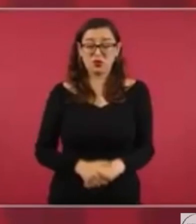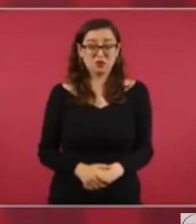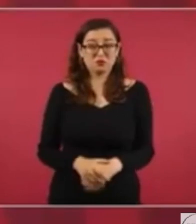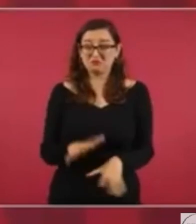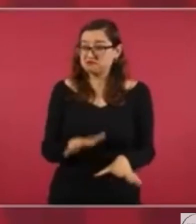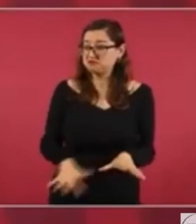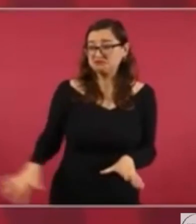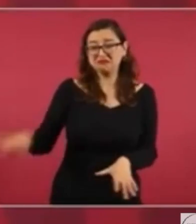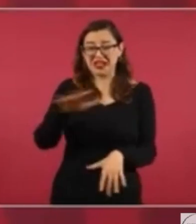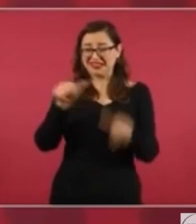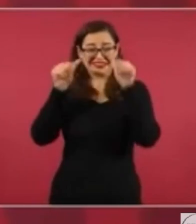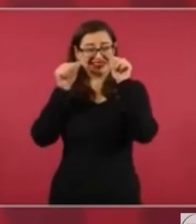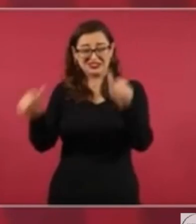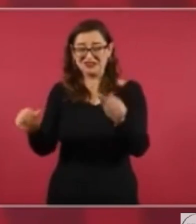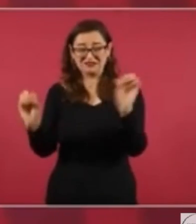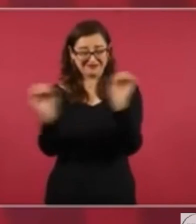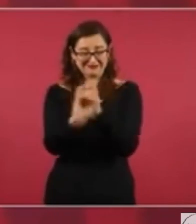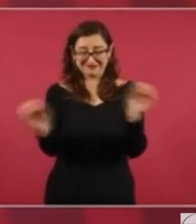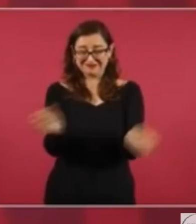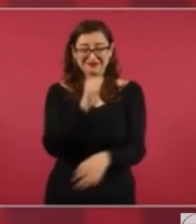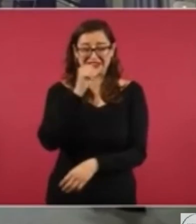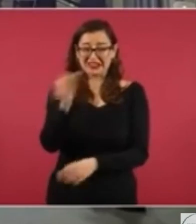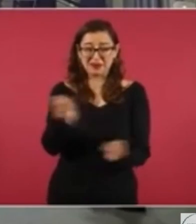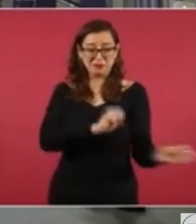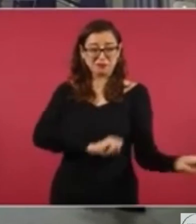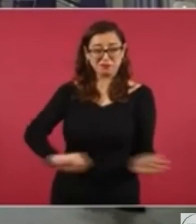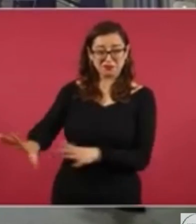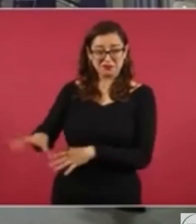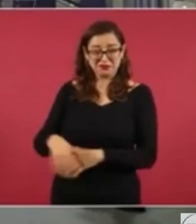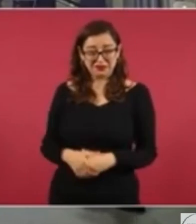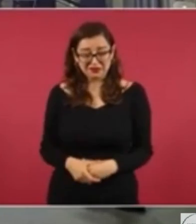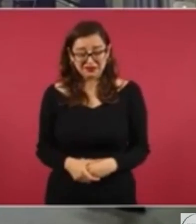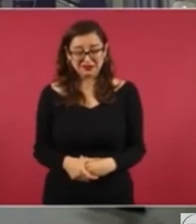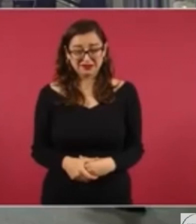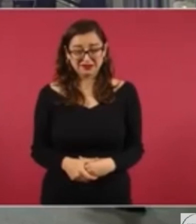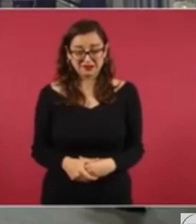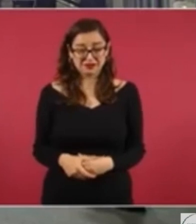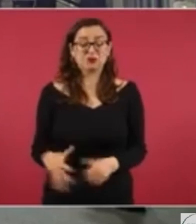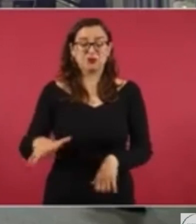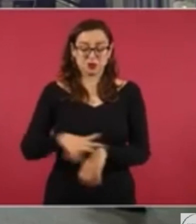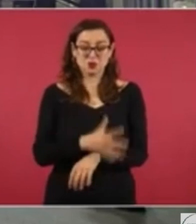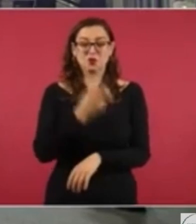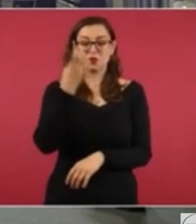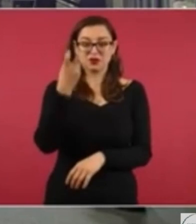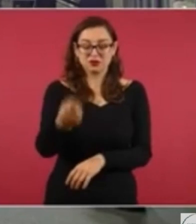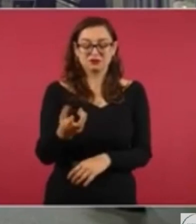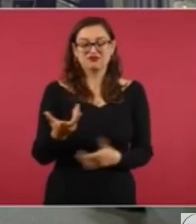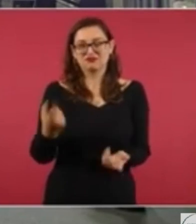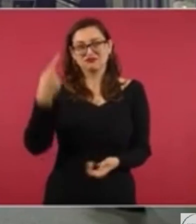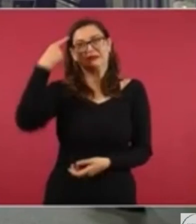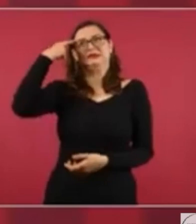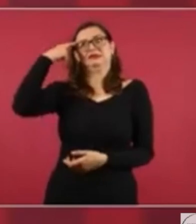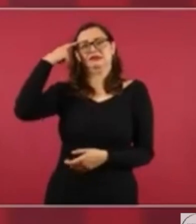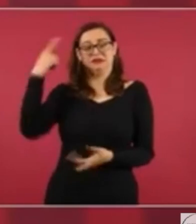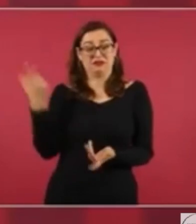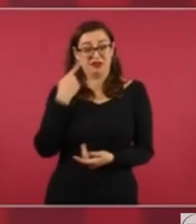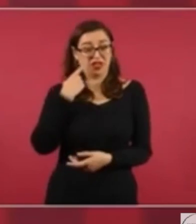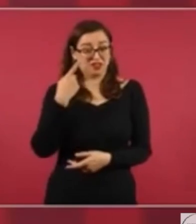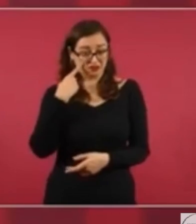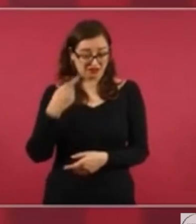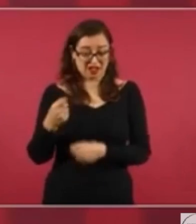al pueblo. Entonces, todas las reformas a la Constitución que se hicieron,